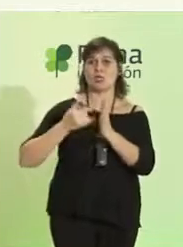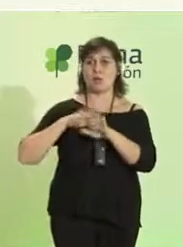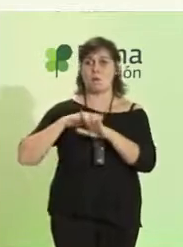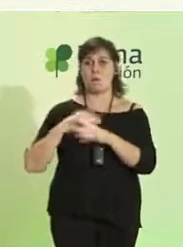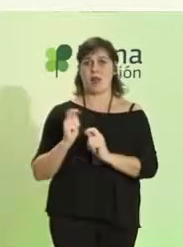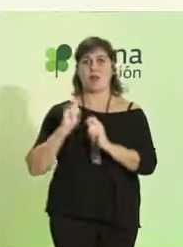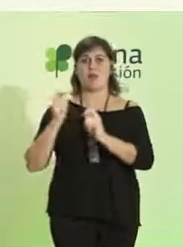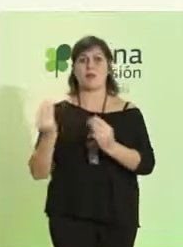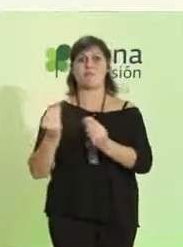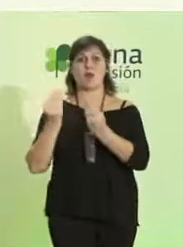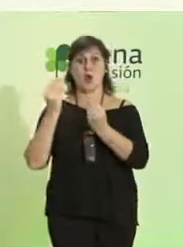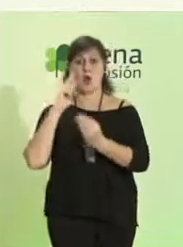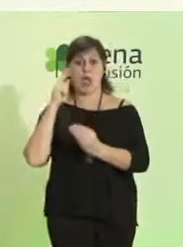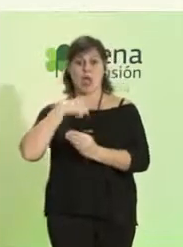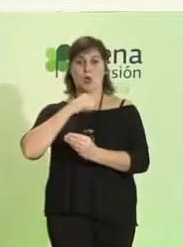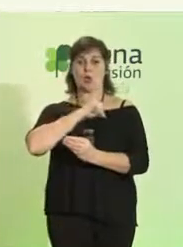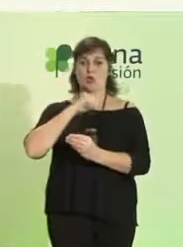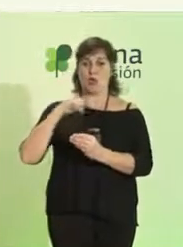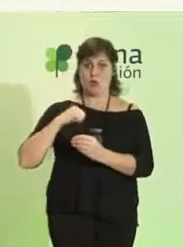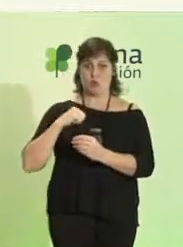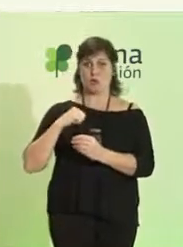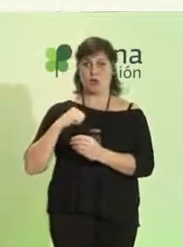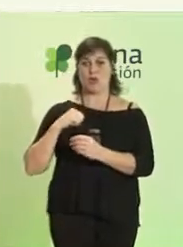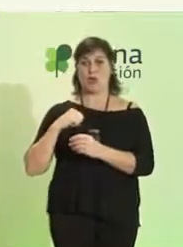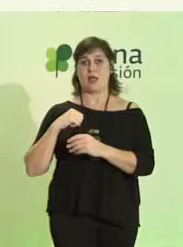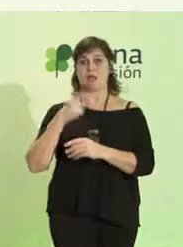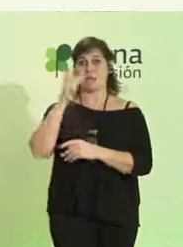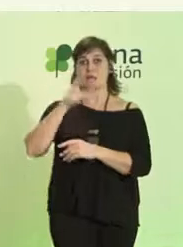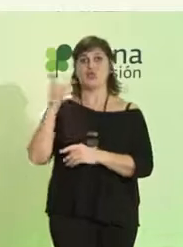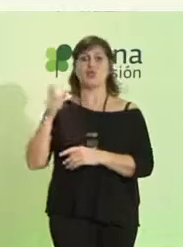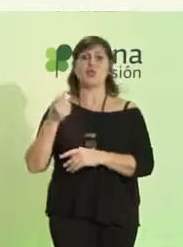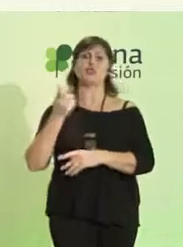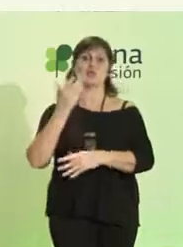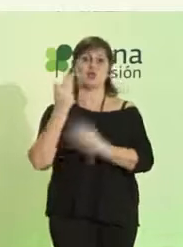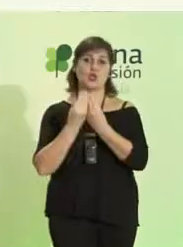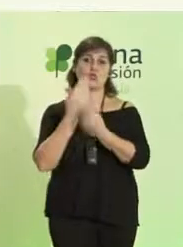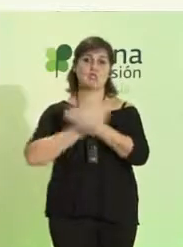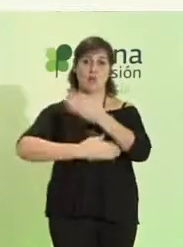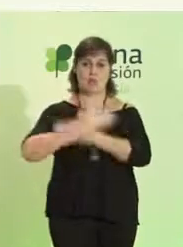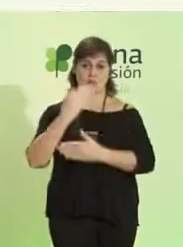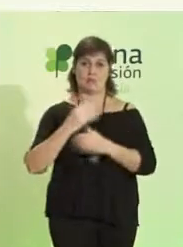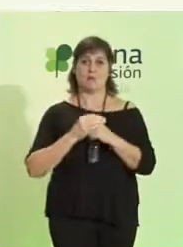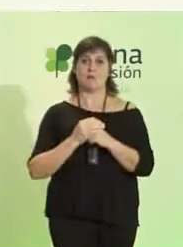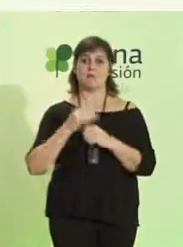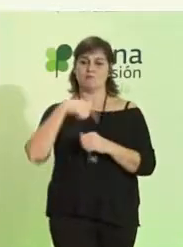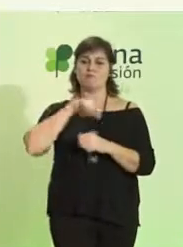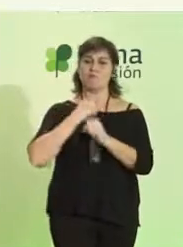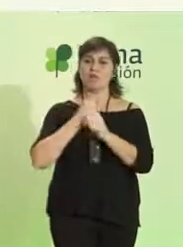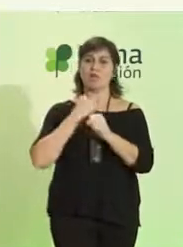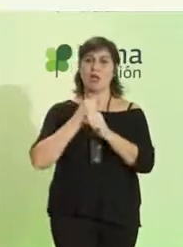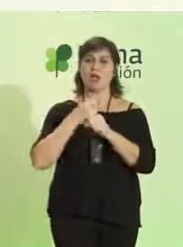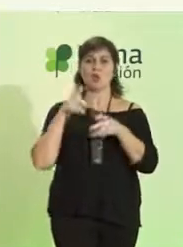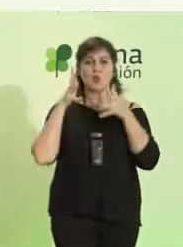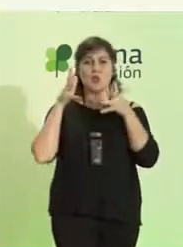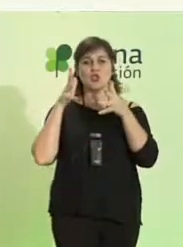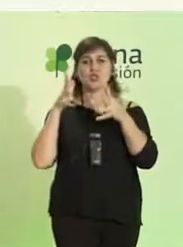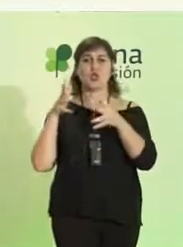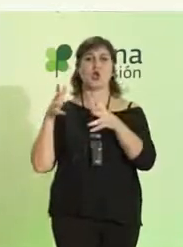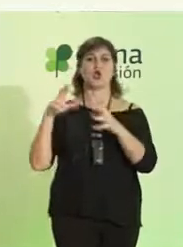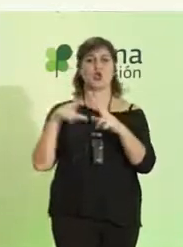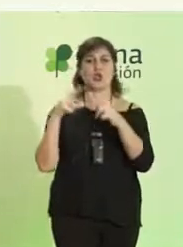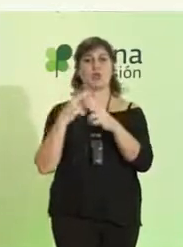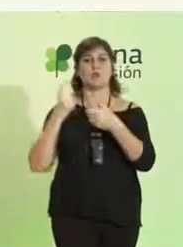en mejorar la autoayuda, la autonomía personal de personas con discapacidad. Trabajamos en un Consejo Social